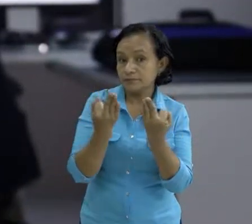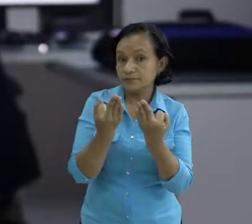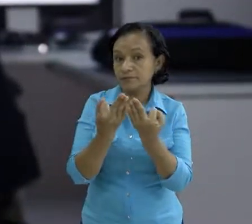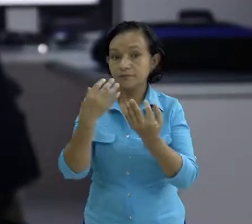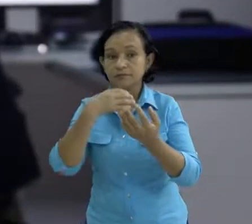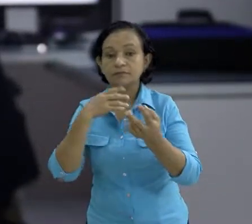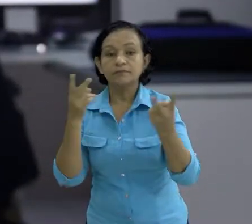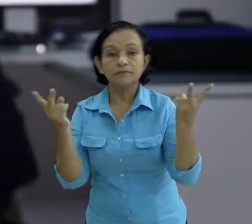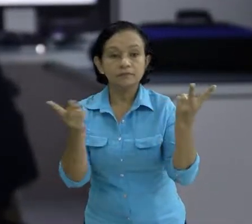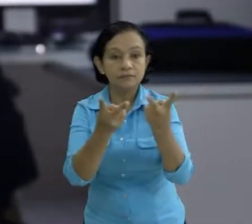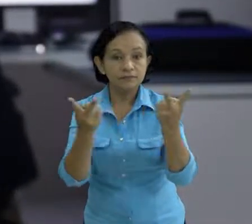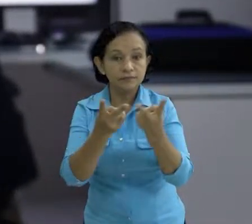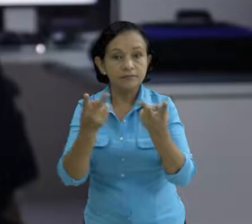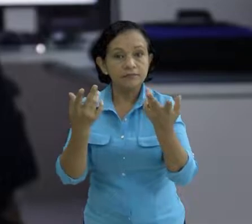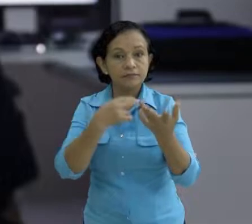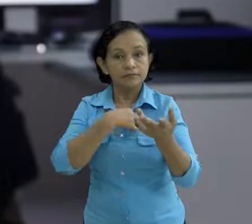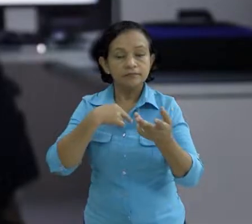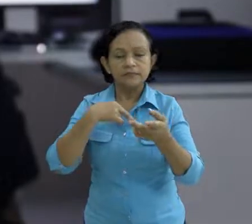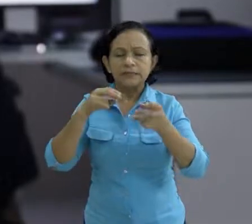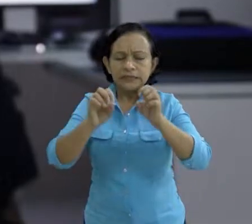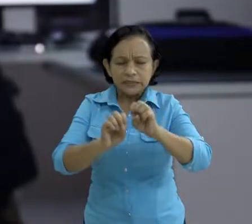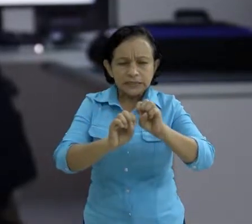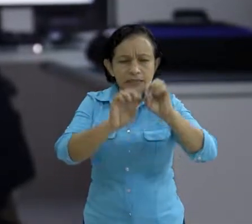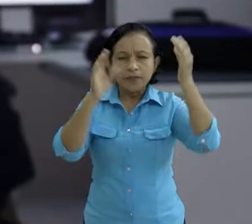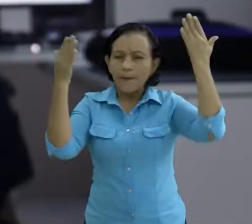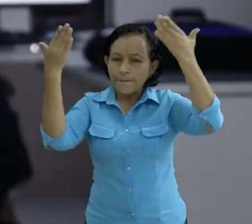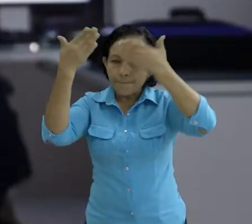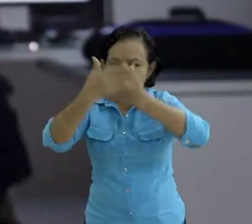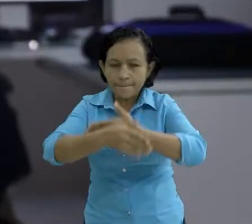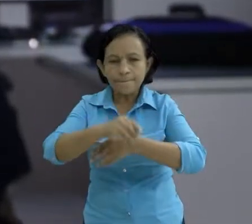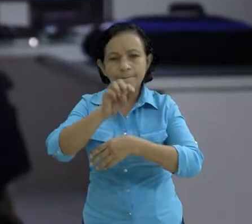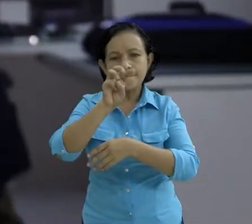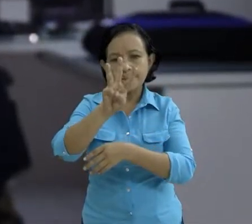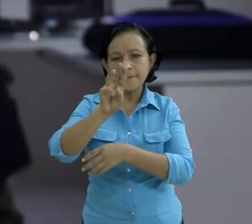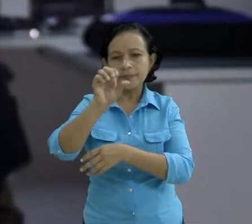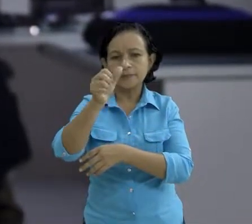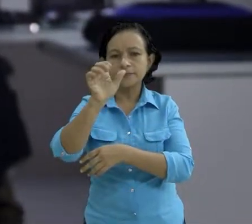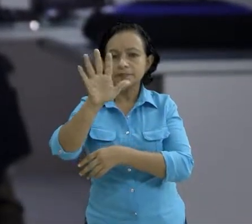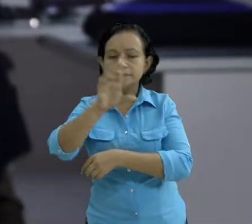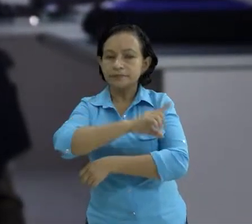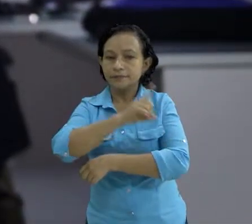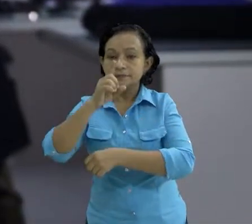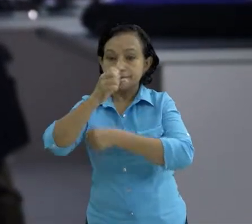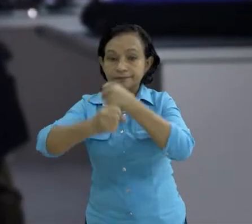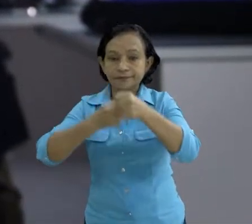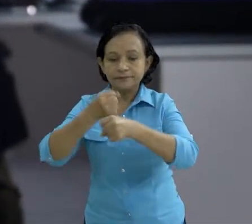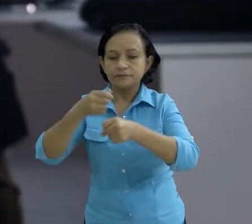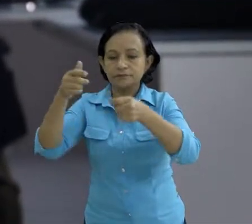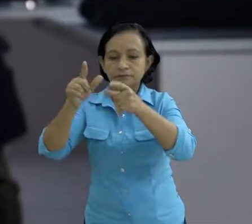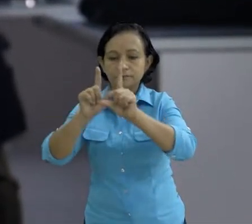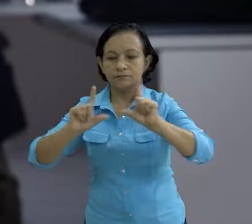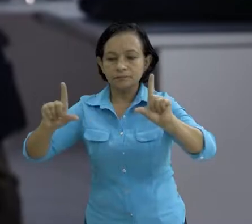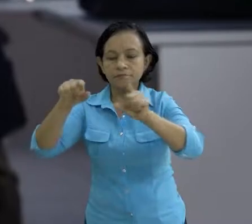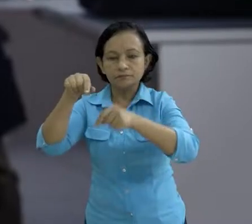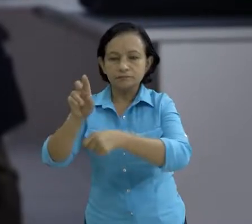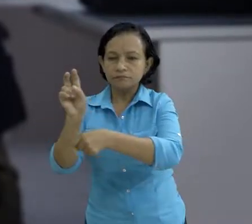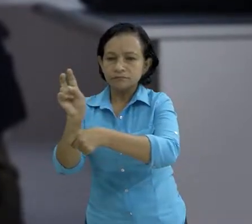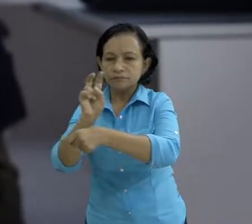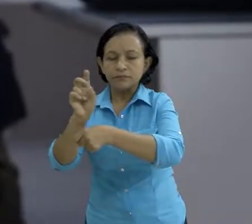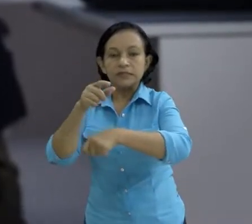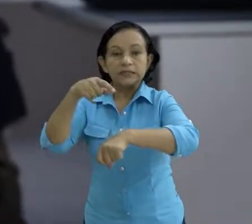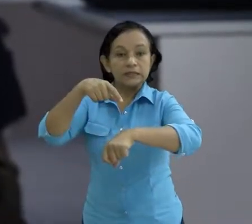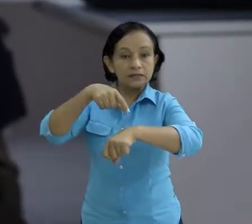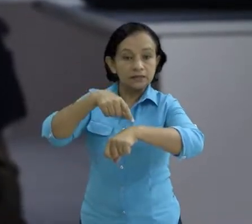vida, los cuales están activos las 24 horas al día, los 365 días al año y se organizan en roles de